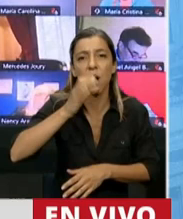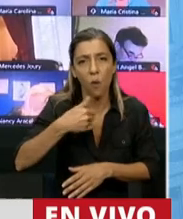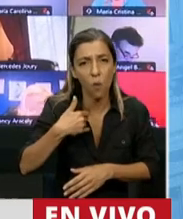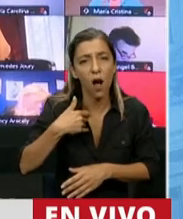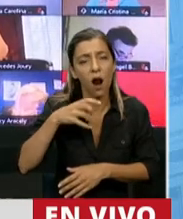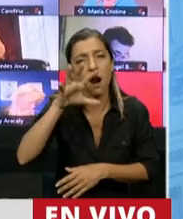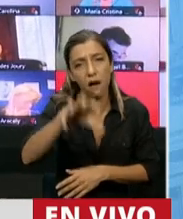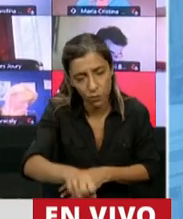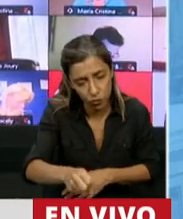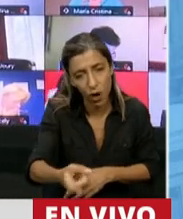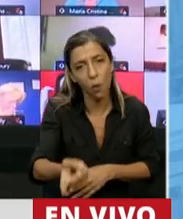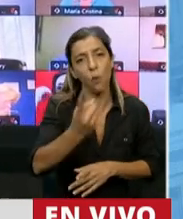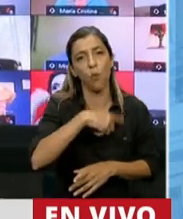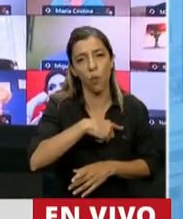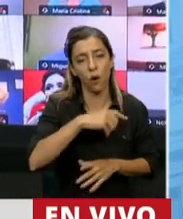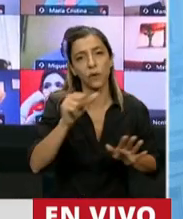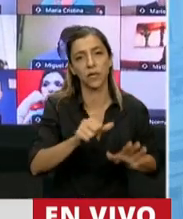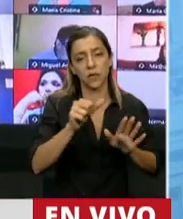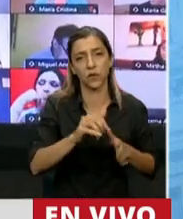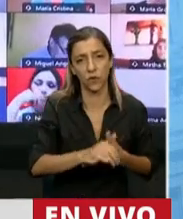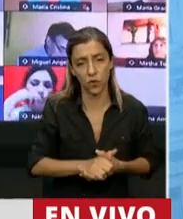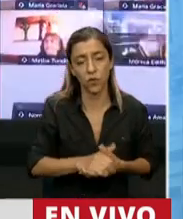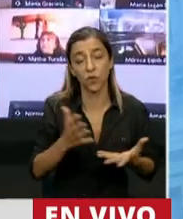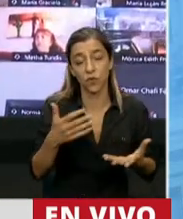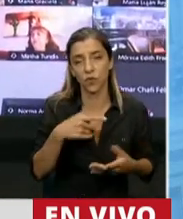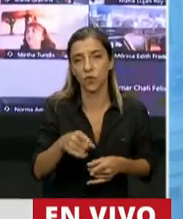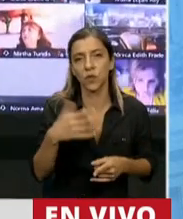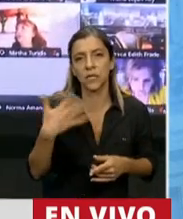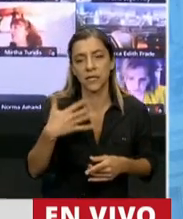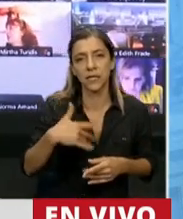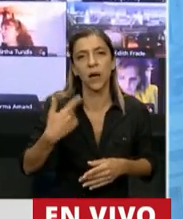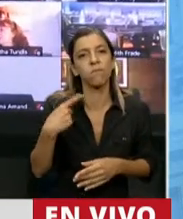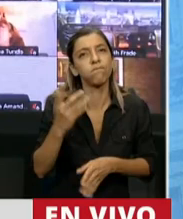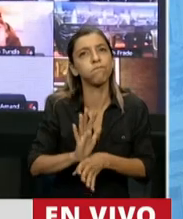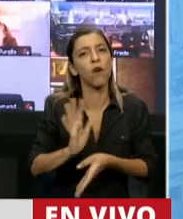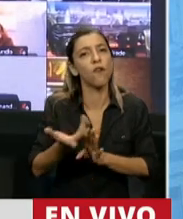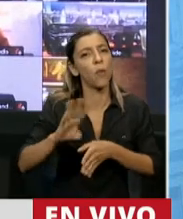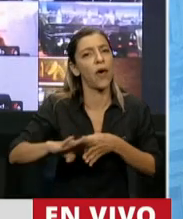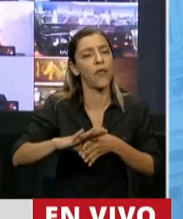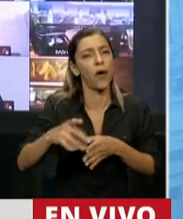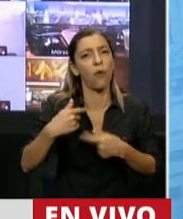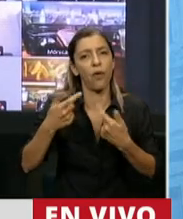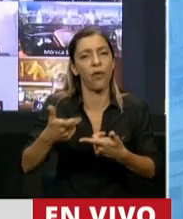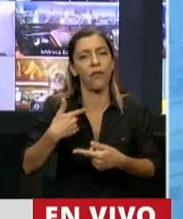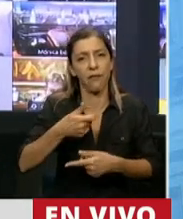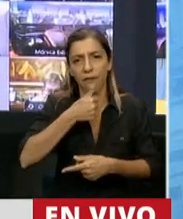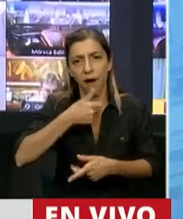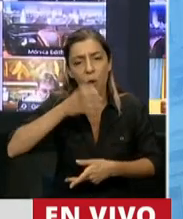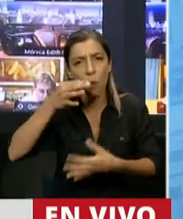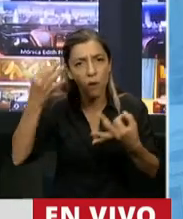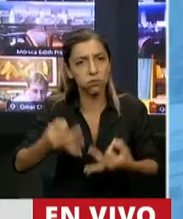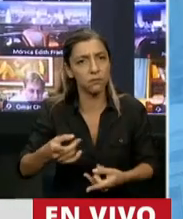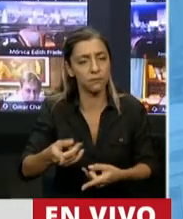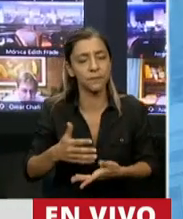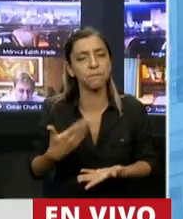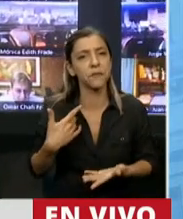Y evidentemente es una deuda pendiente que se tiene a través de los años y a través de las gestiones y que muchas veces